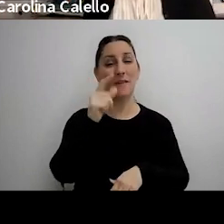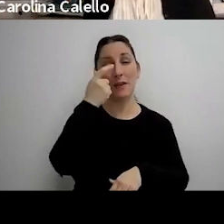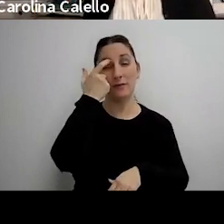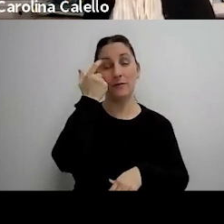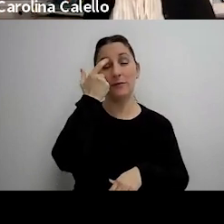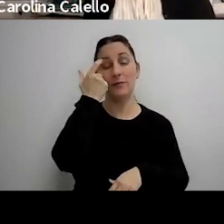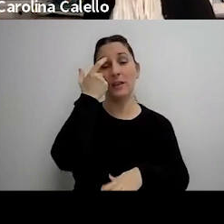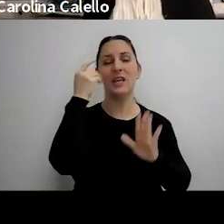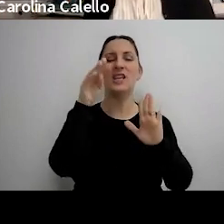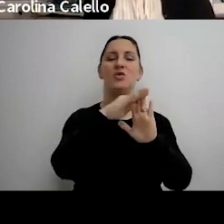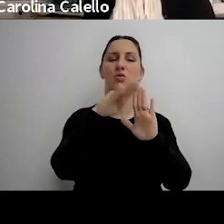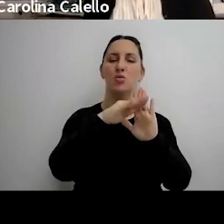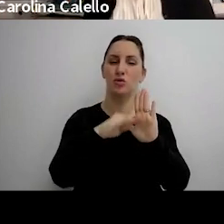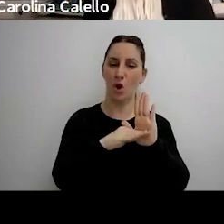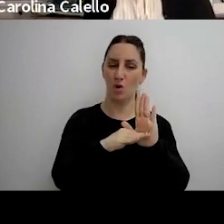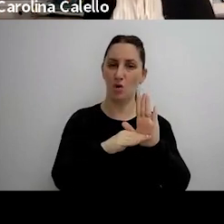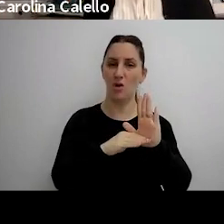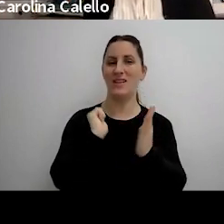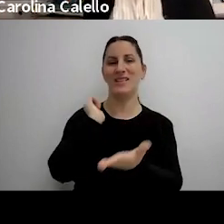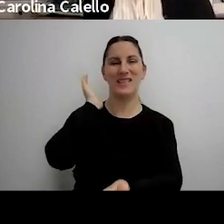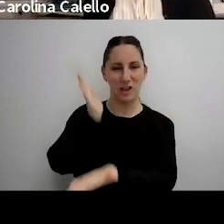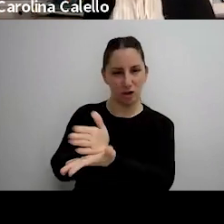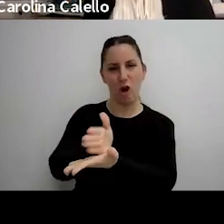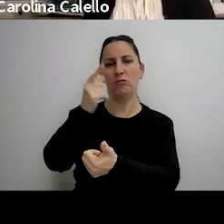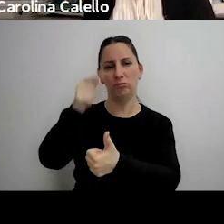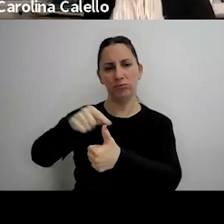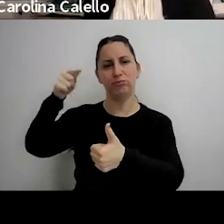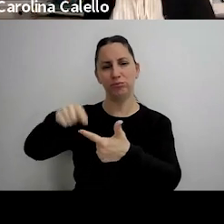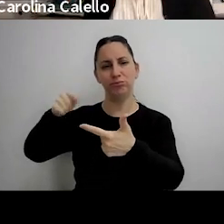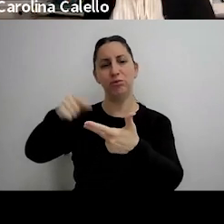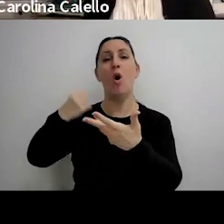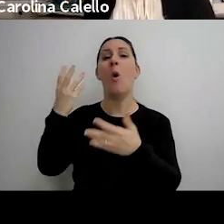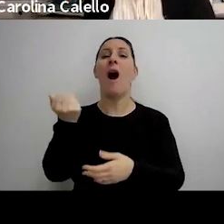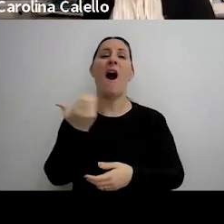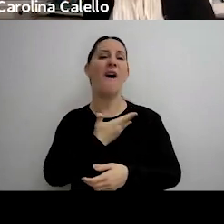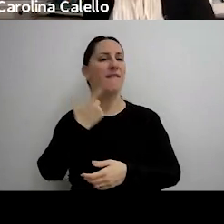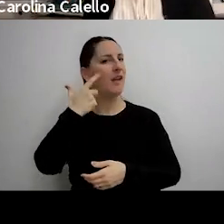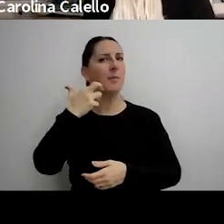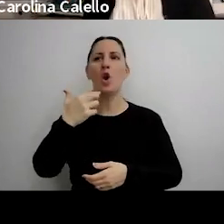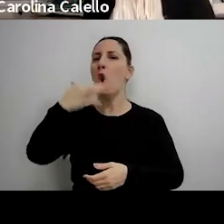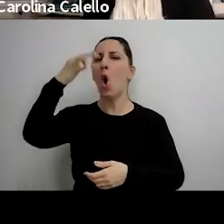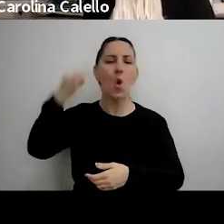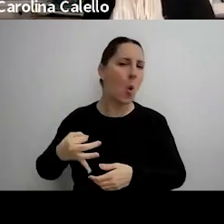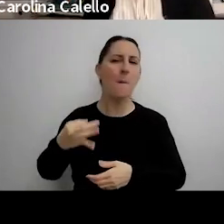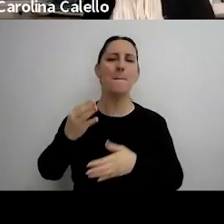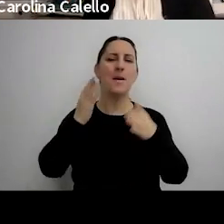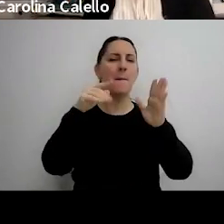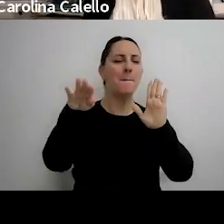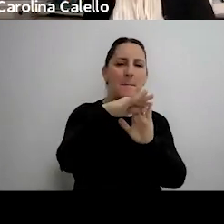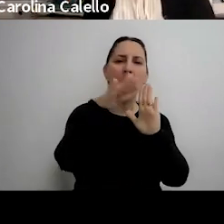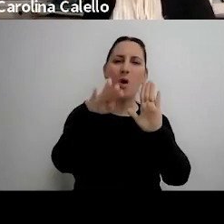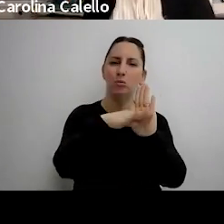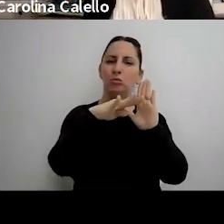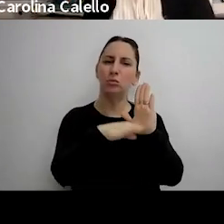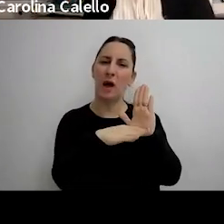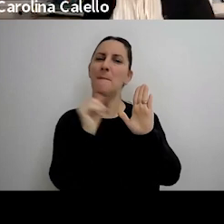instrucción en la instrucción que de las sanciones que pasa cuando el fisco no cumple con las pautas o los parámetros que